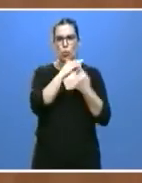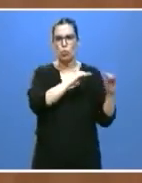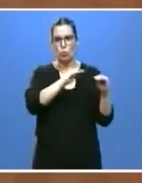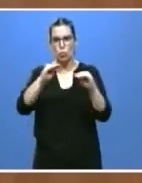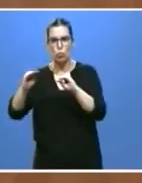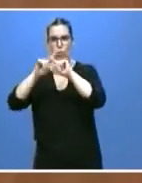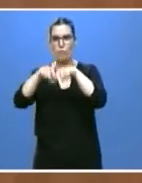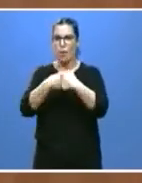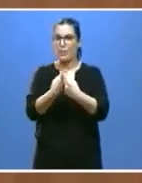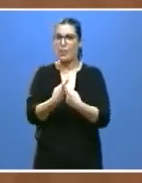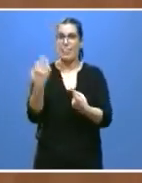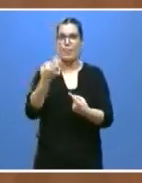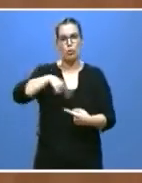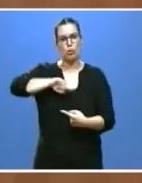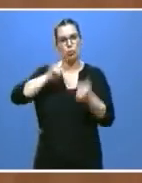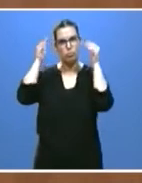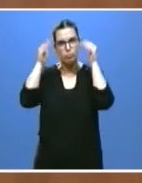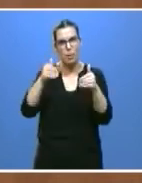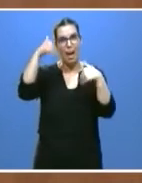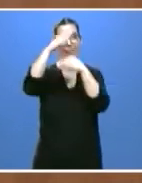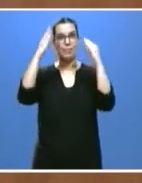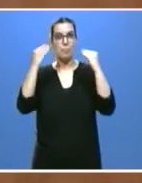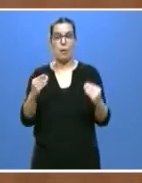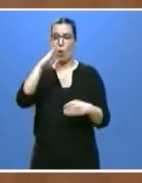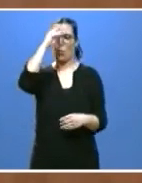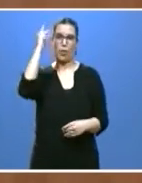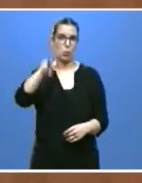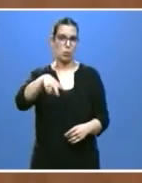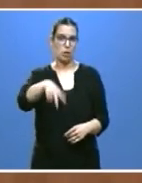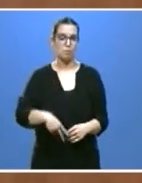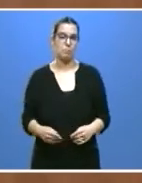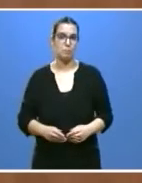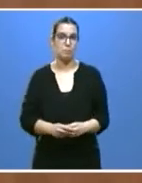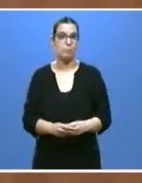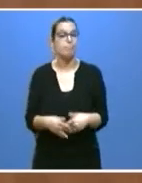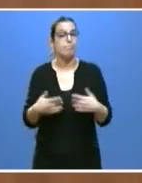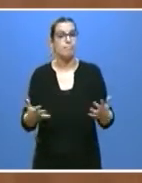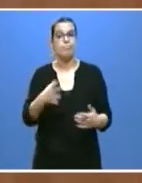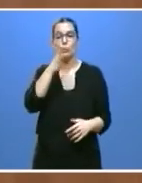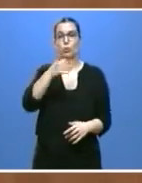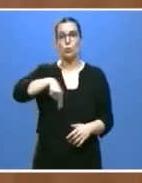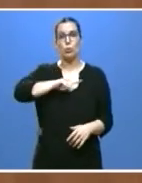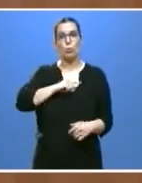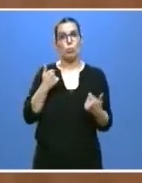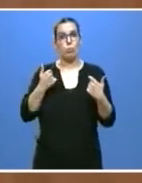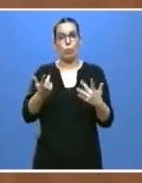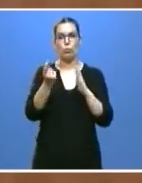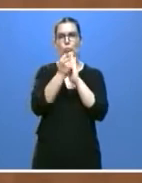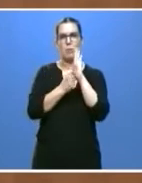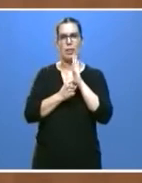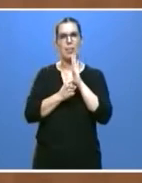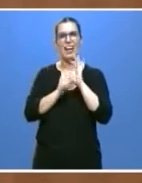nuestra dedicación y eso no lo podemos olvidar nunca. Por eso mismo, pronto adoptamos las medidas